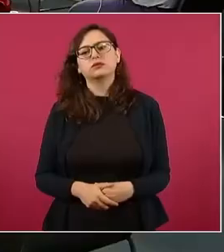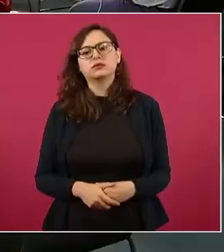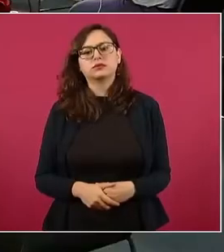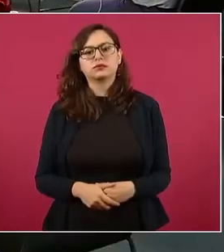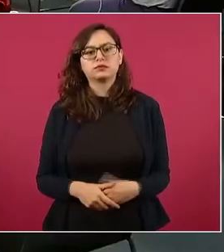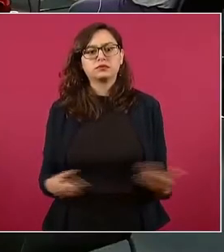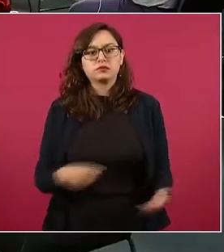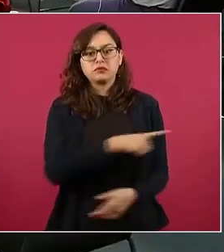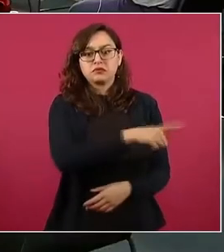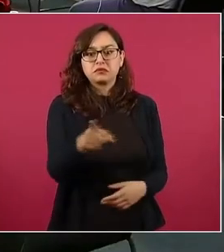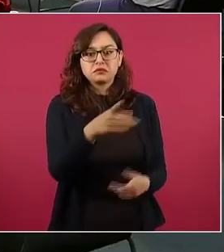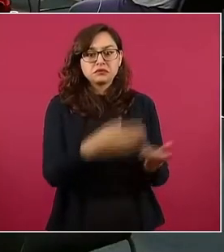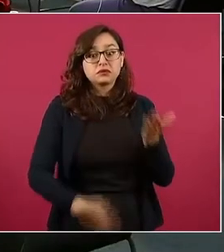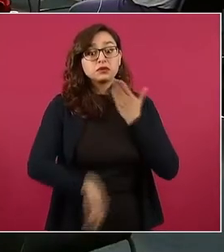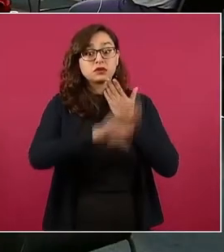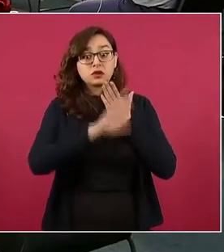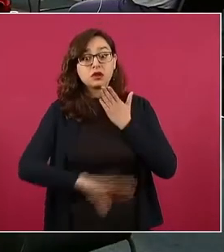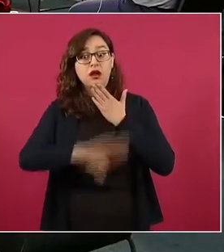hacen, igual.